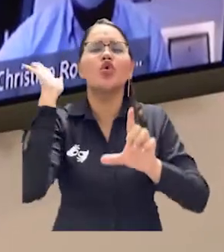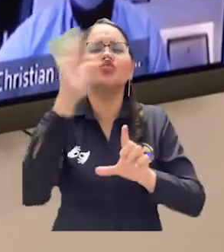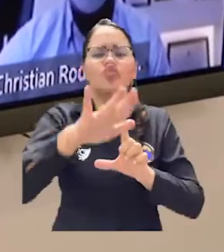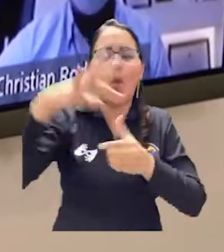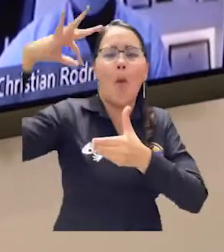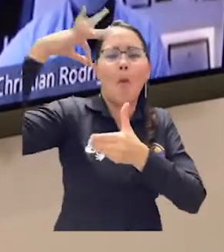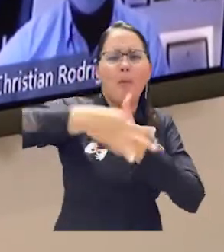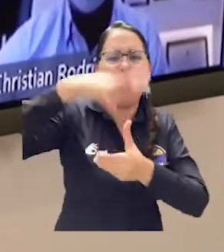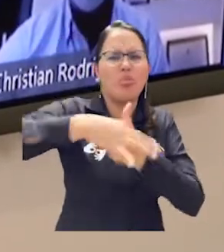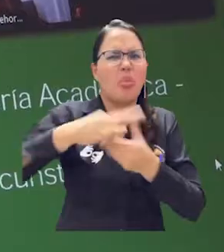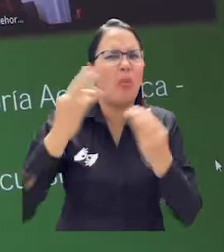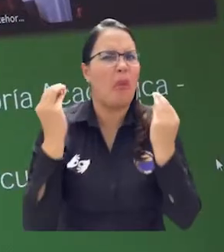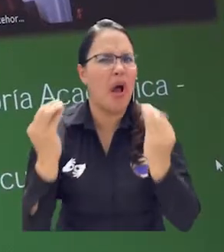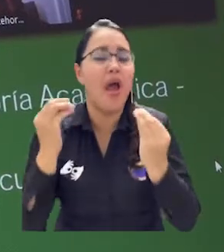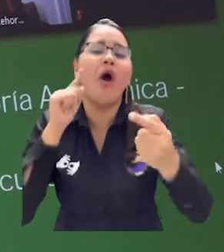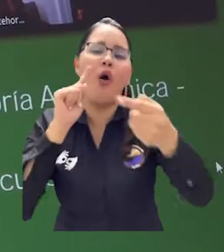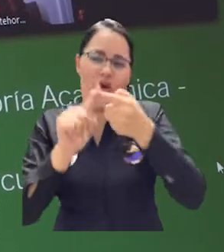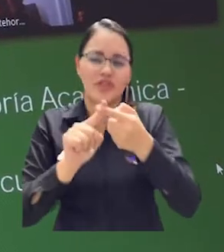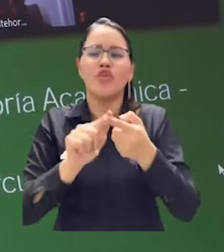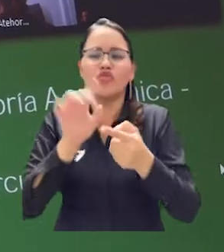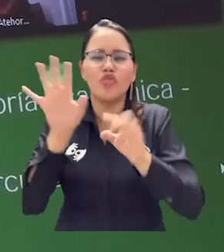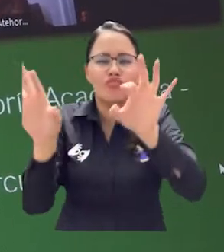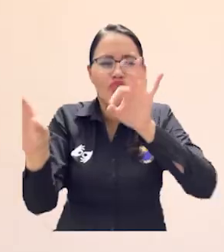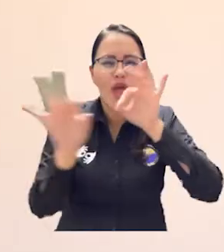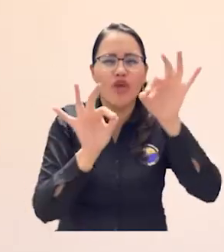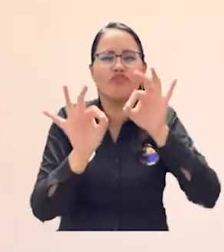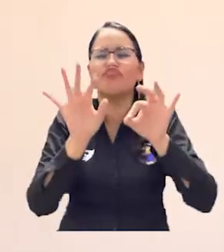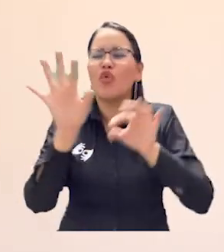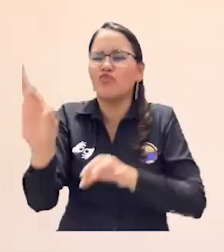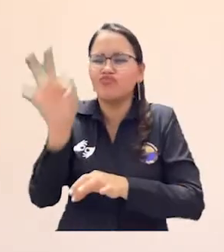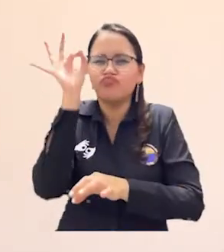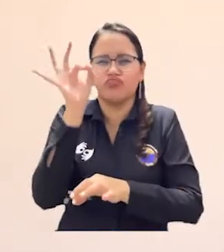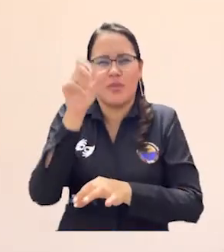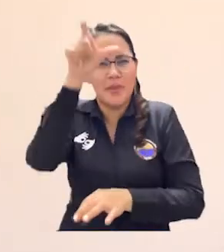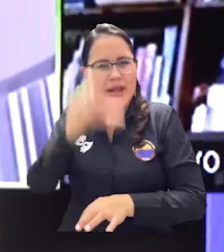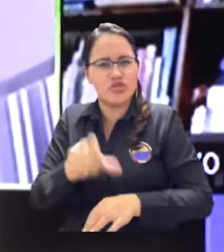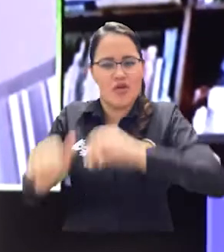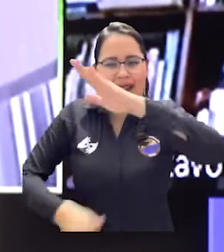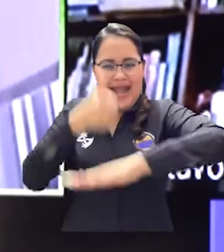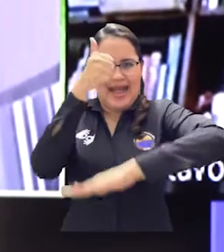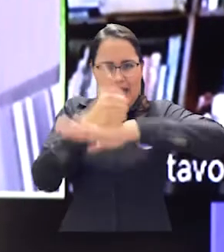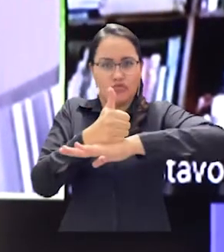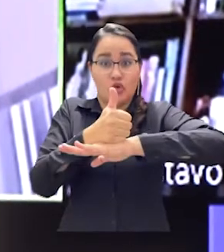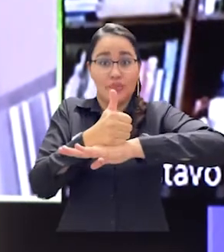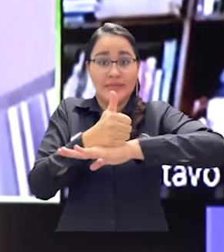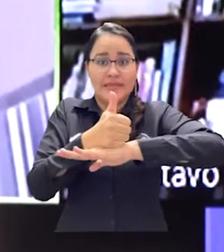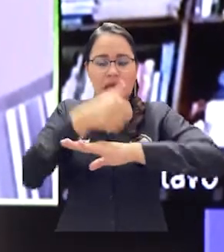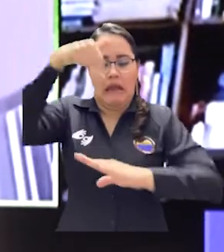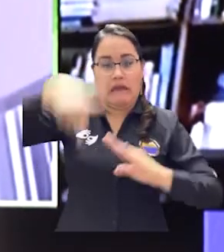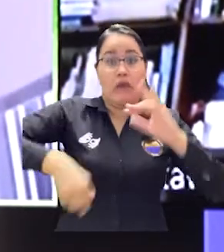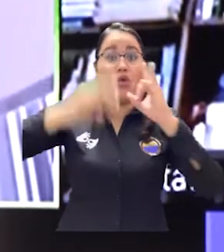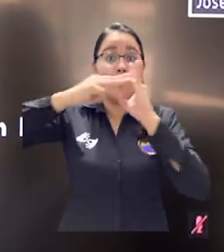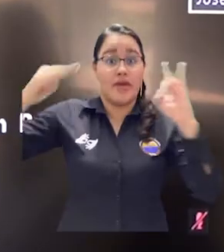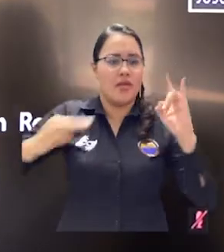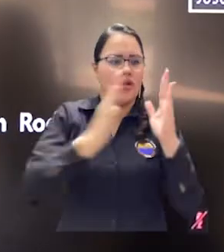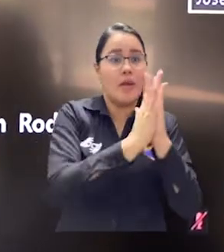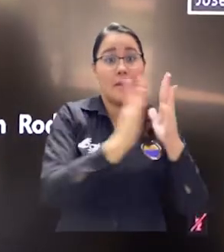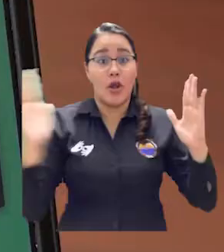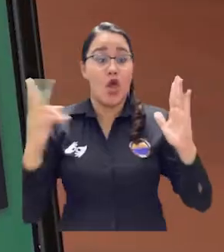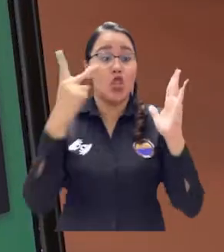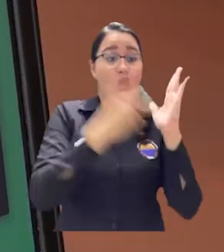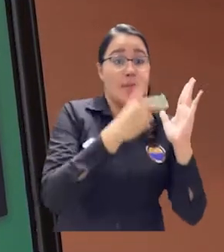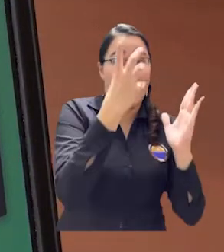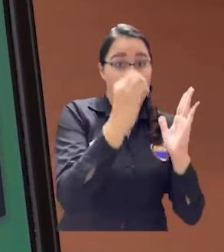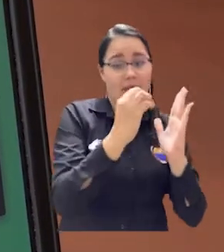electrónico en la consulta para selección de la terna en el proceso de designación del rector de la Universidad del Magdalena, periodo 2020